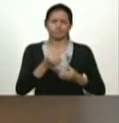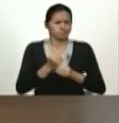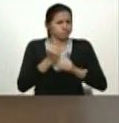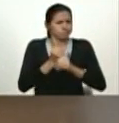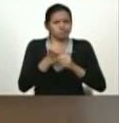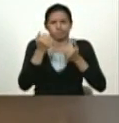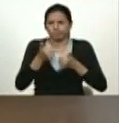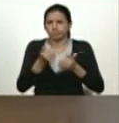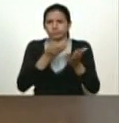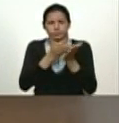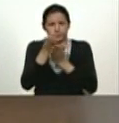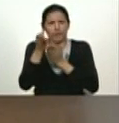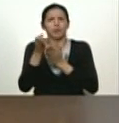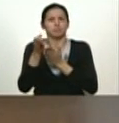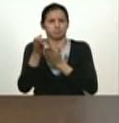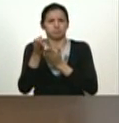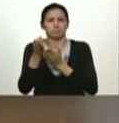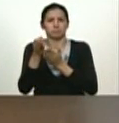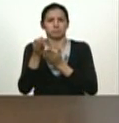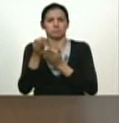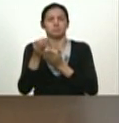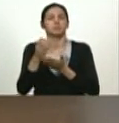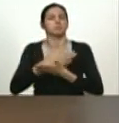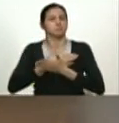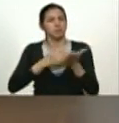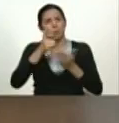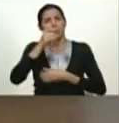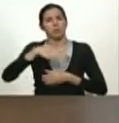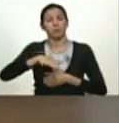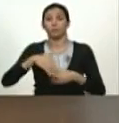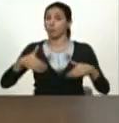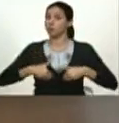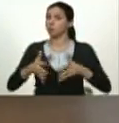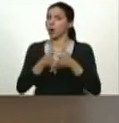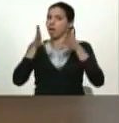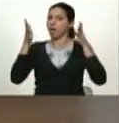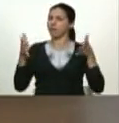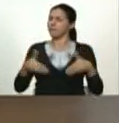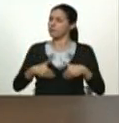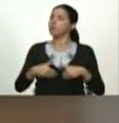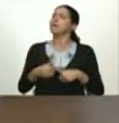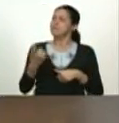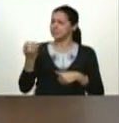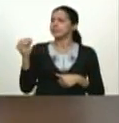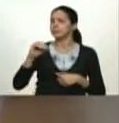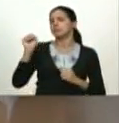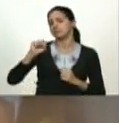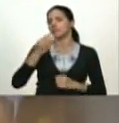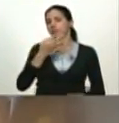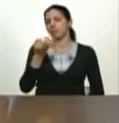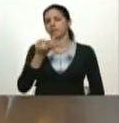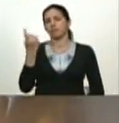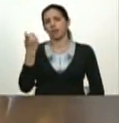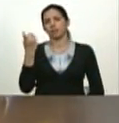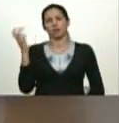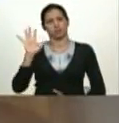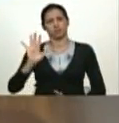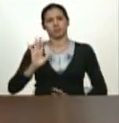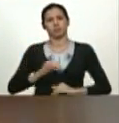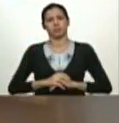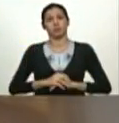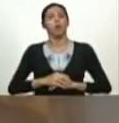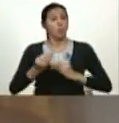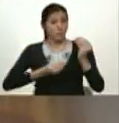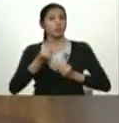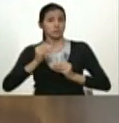por entero a nuestro pueblo y tremendo esfuerzo ah que falta mucho por hacer es verdad y lo vamos a hacer lo